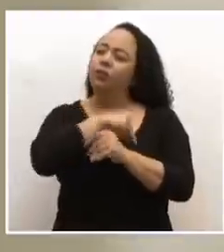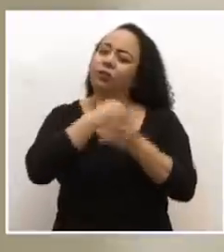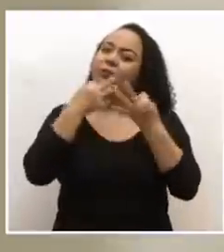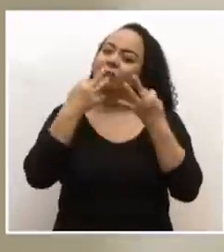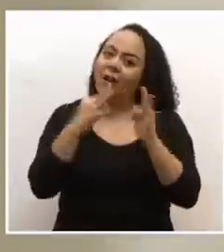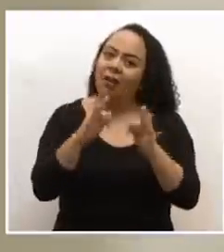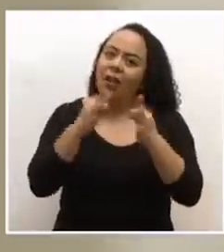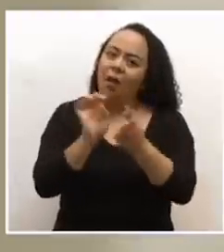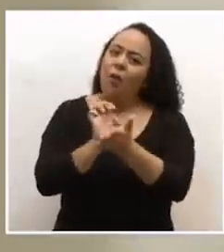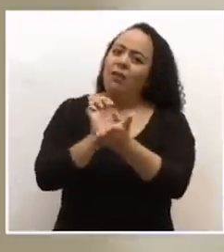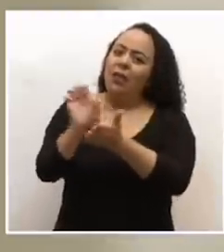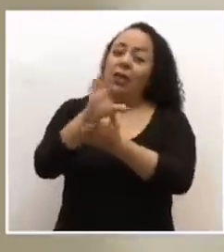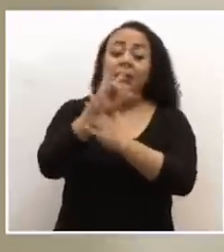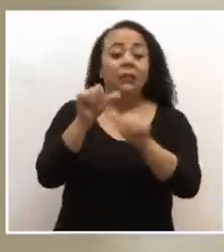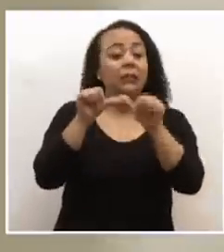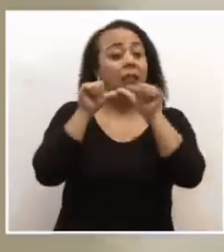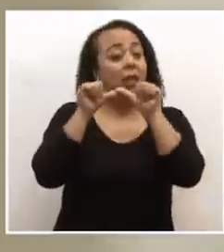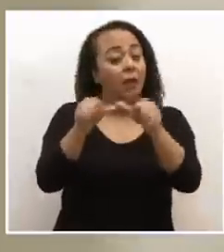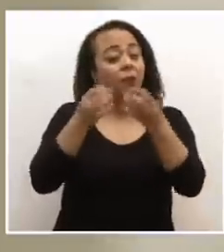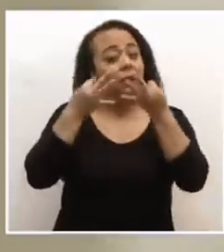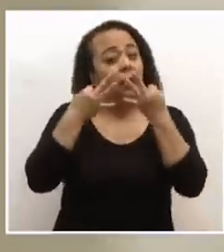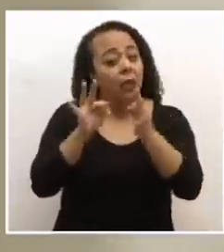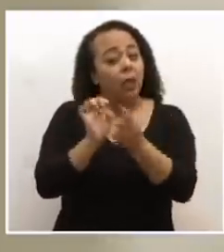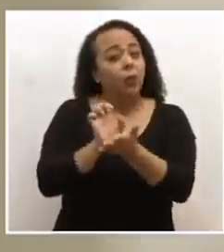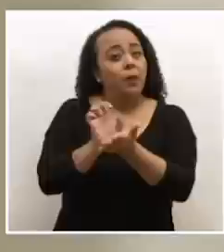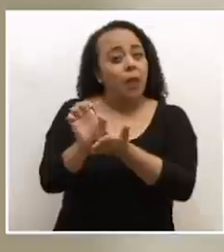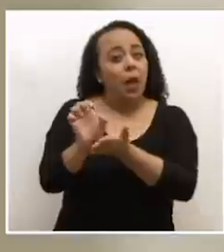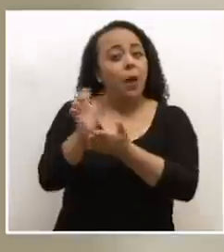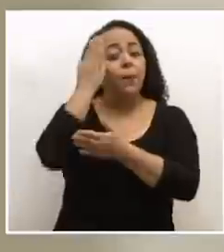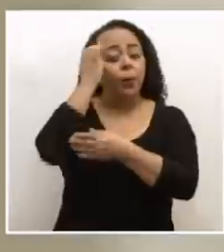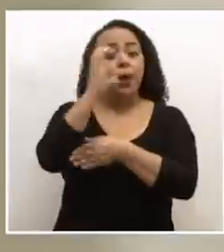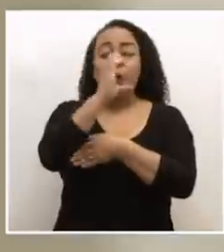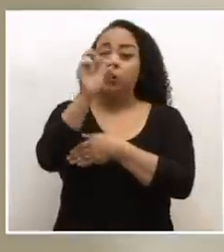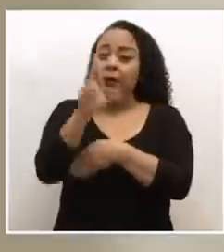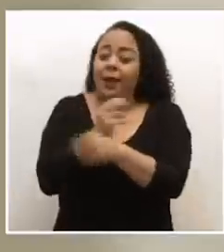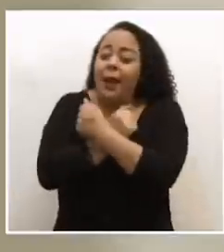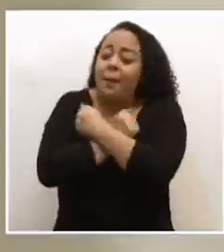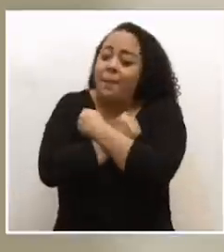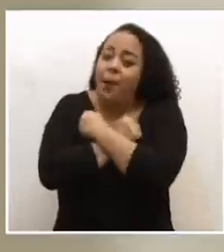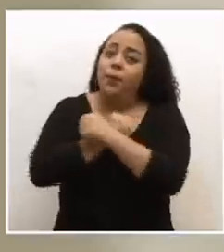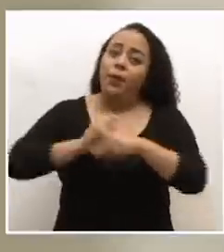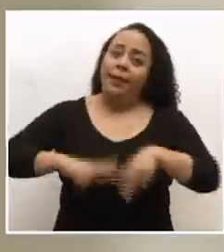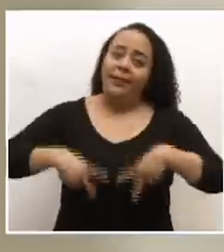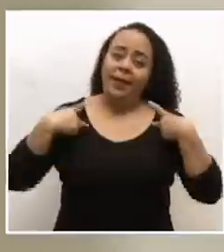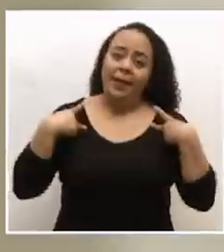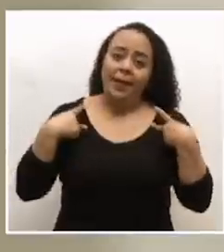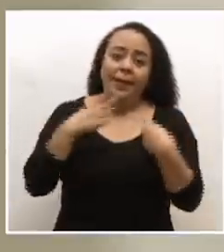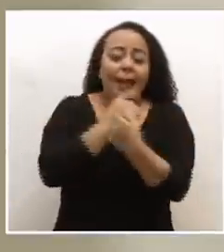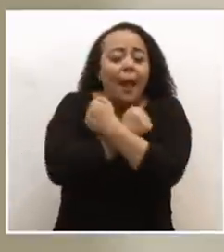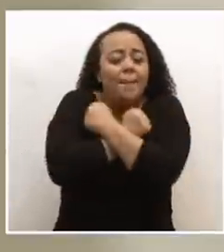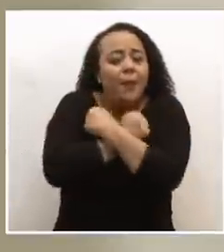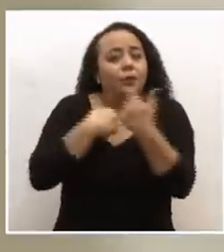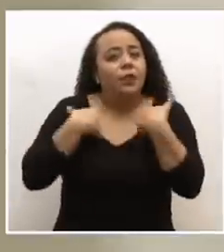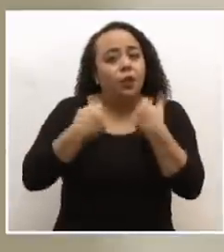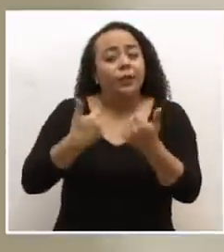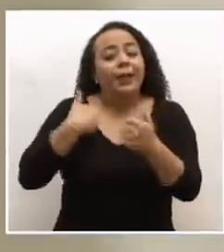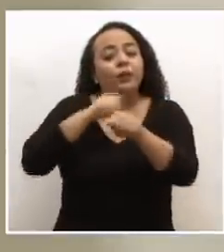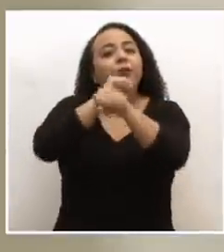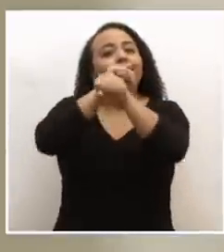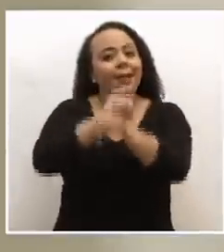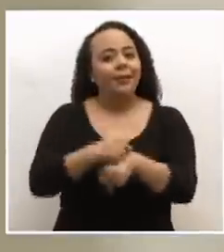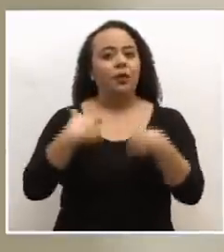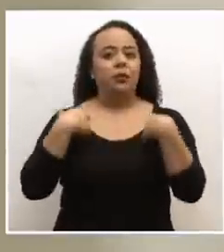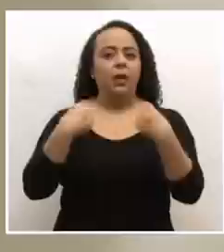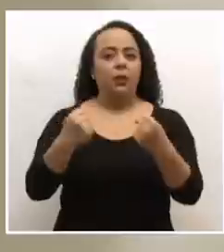de evitar y que seguiremos tratando de evitar, porque en Costa Rica amamos la vida, amamos la salud, tenemos una tradición de salud.